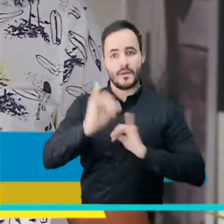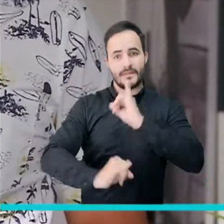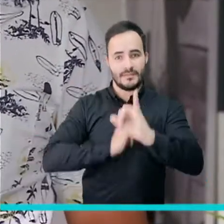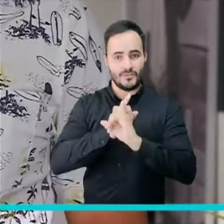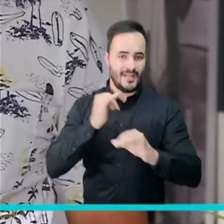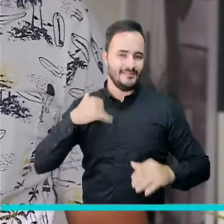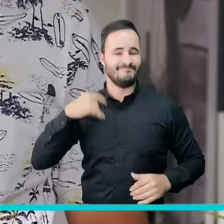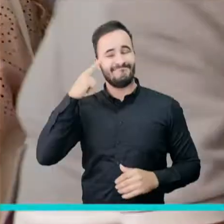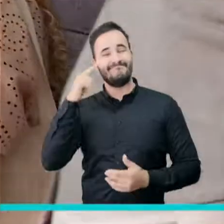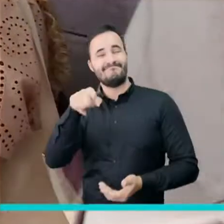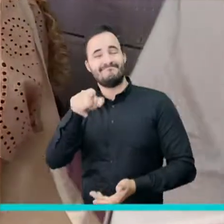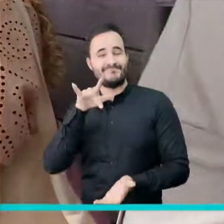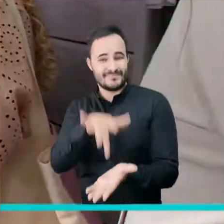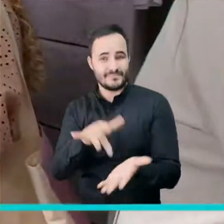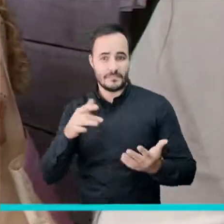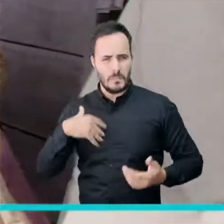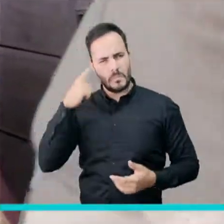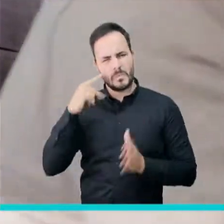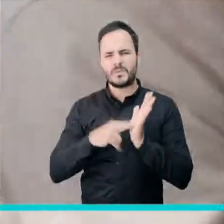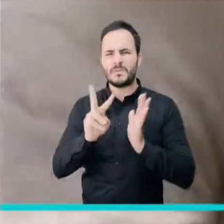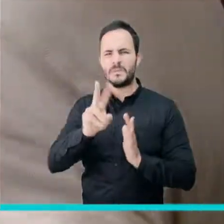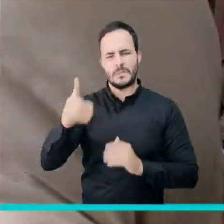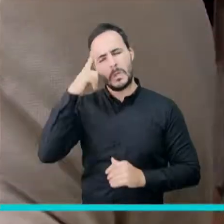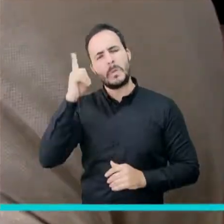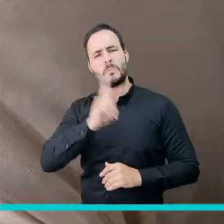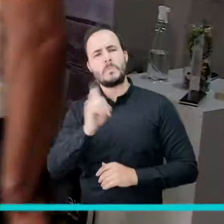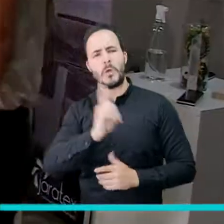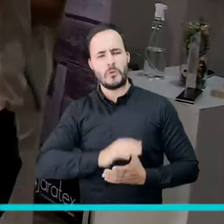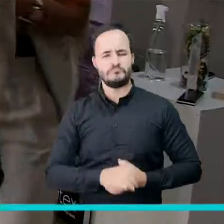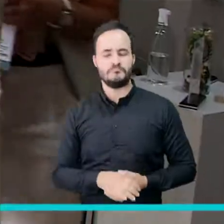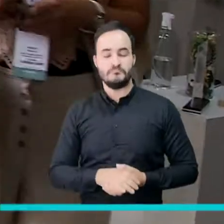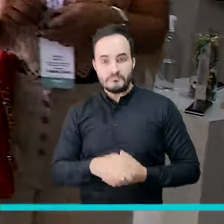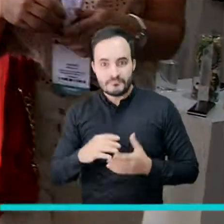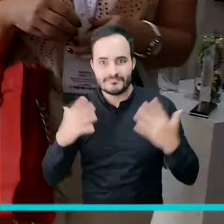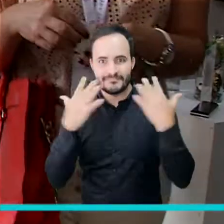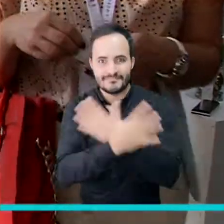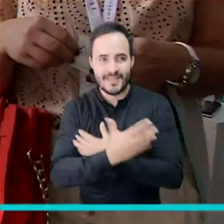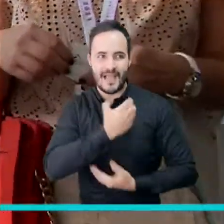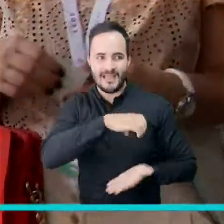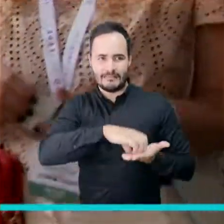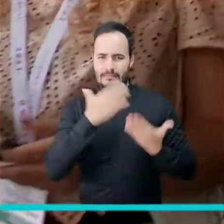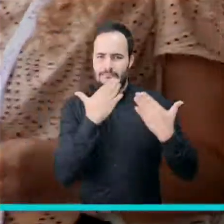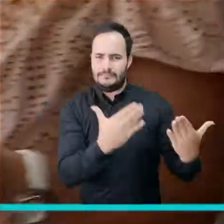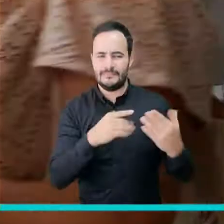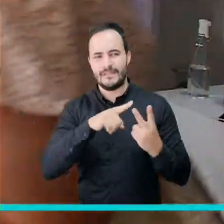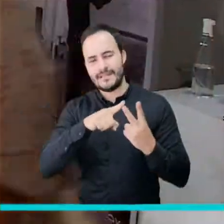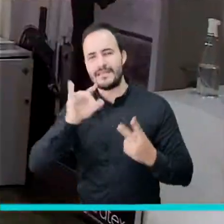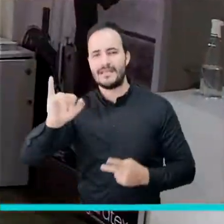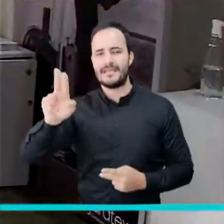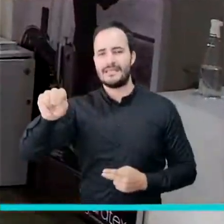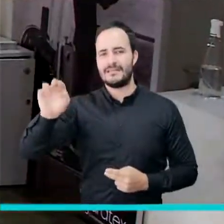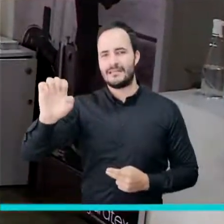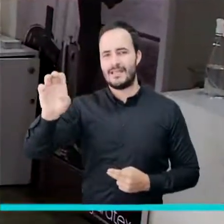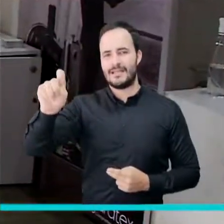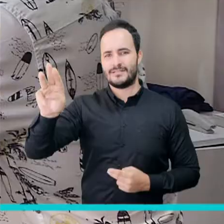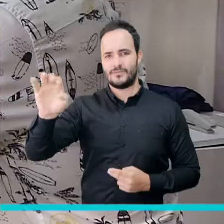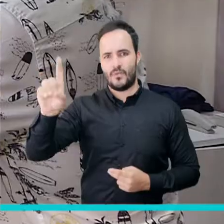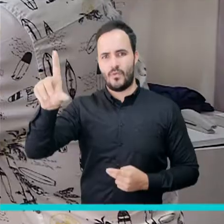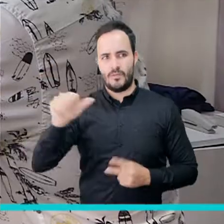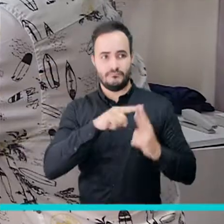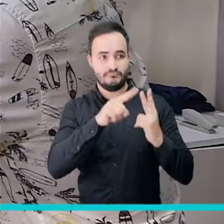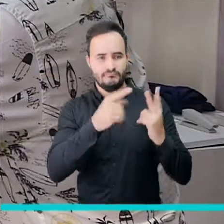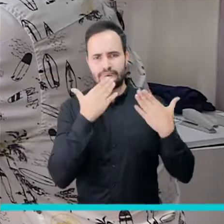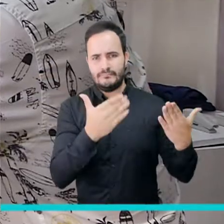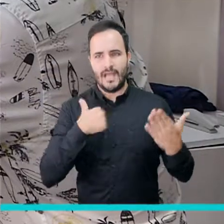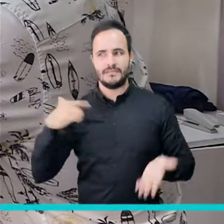pensábamos, como les dije, que fuera a ser este año, pero gracias a la Alcaldía y a INEX Moda aprovechamos este espacio para aprender.